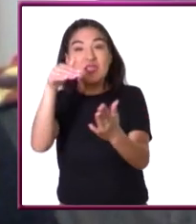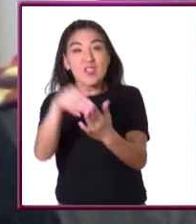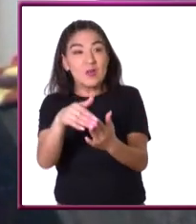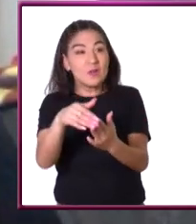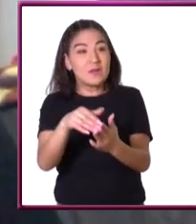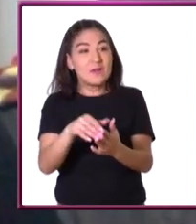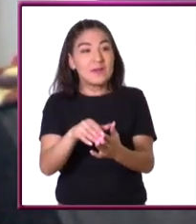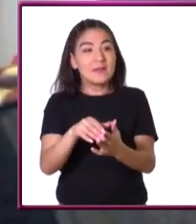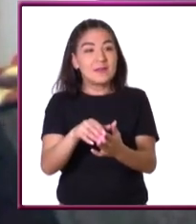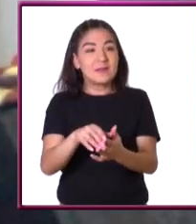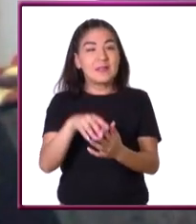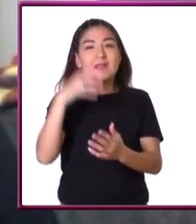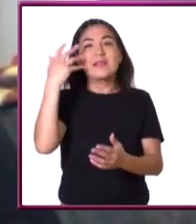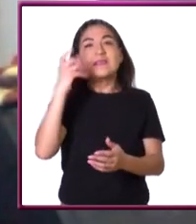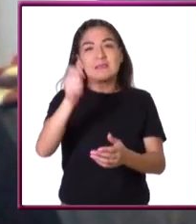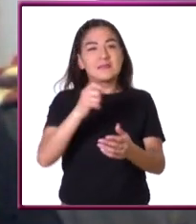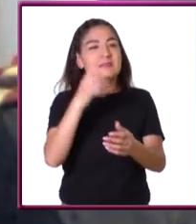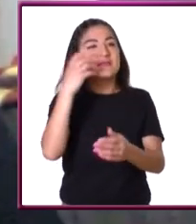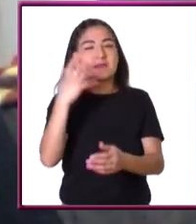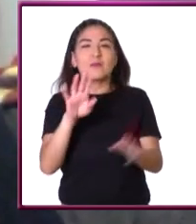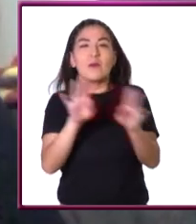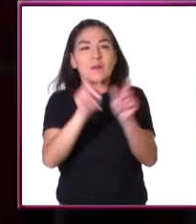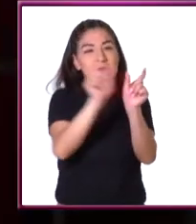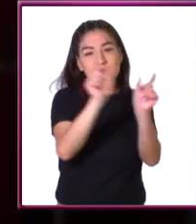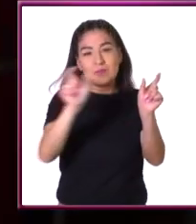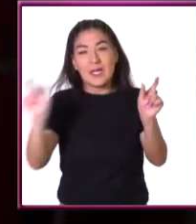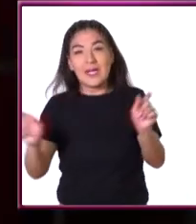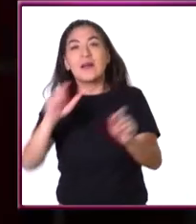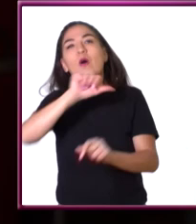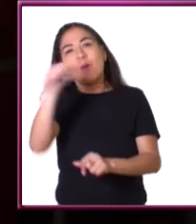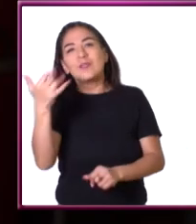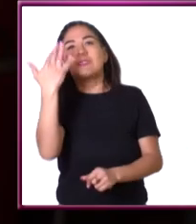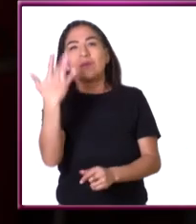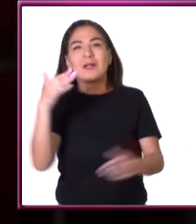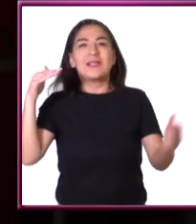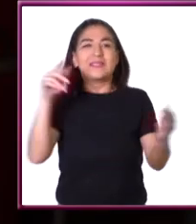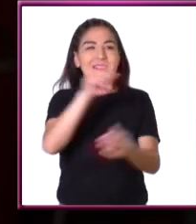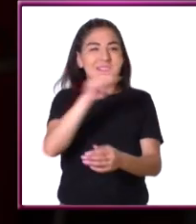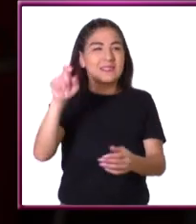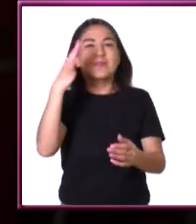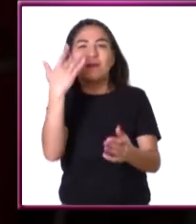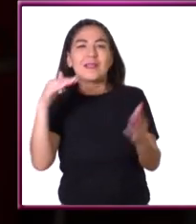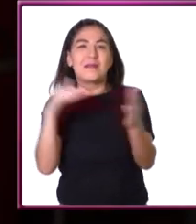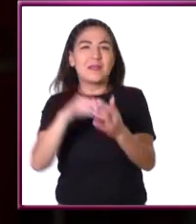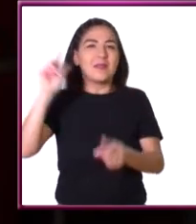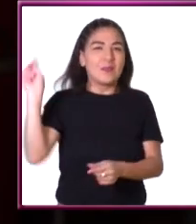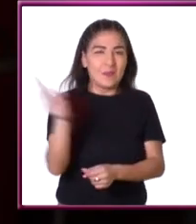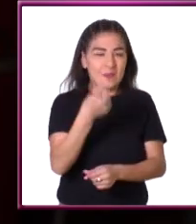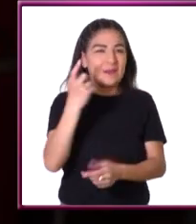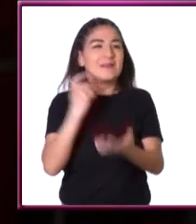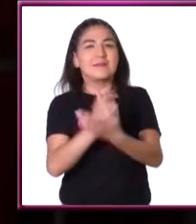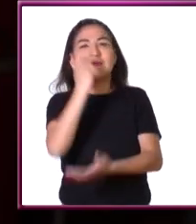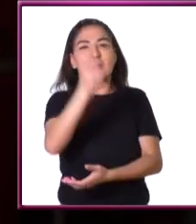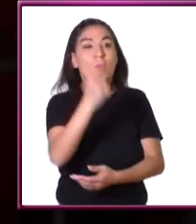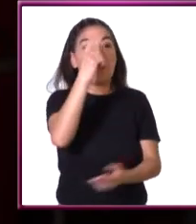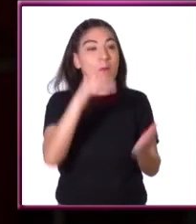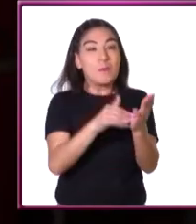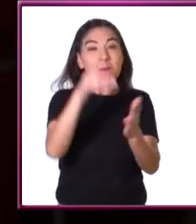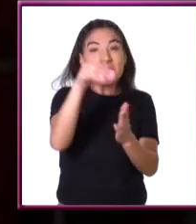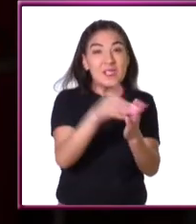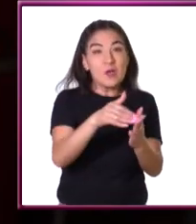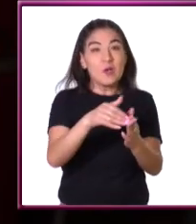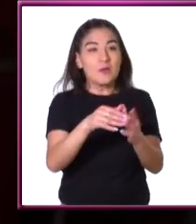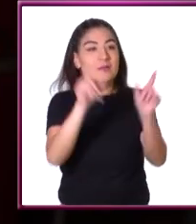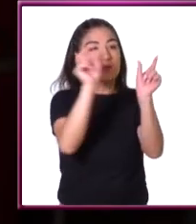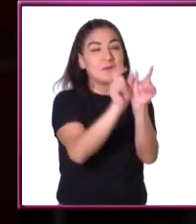¿no? y a ese se le va a entregar ciento cincuenta mil dólares y está pues otro premio ¿no? que obviamente si no llegan a encontrar es de